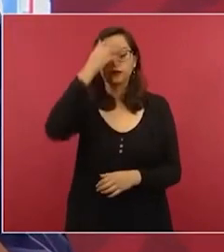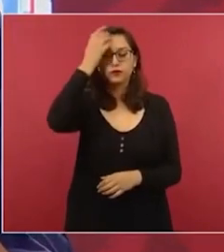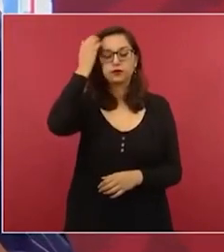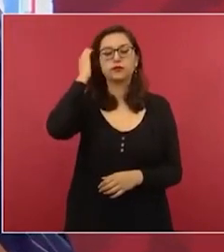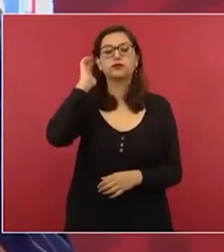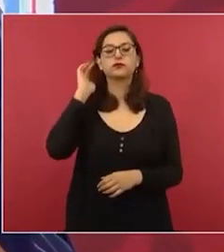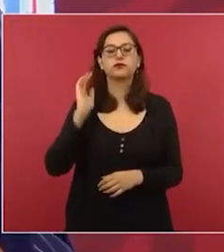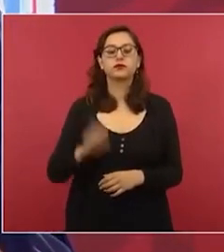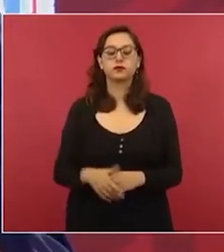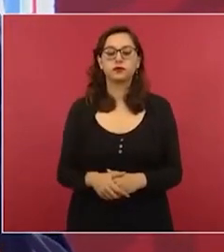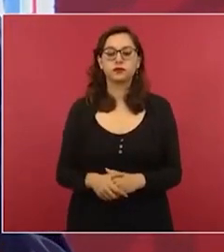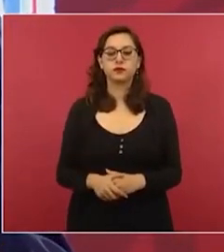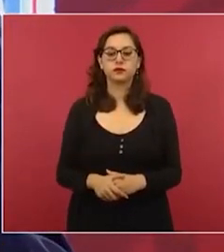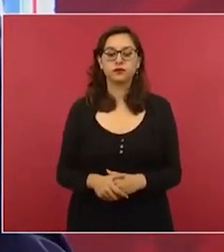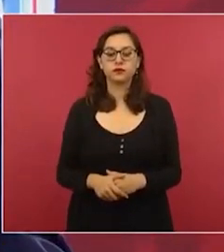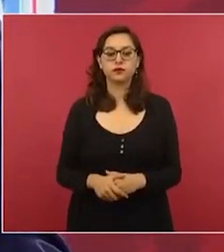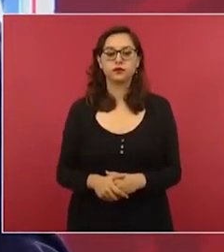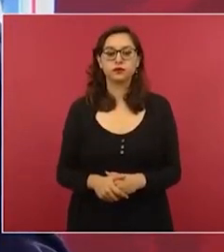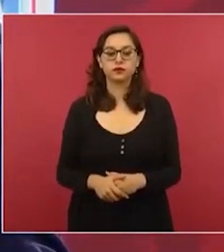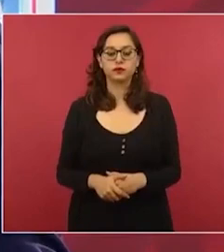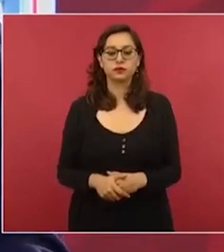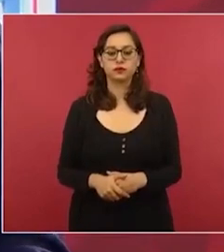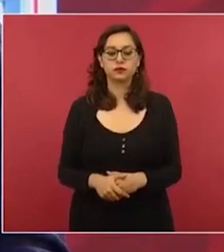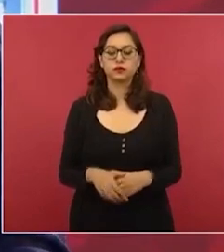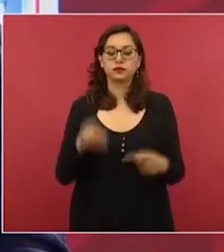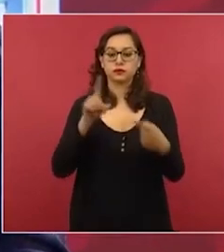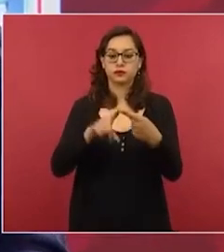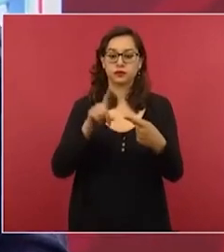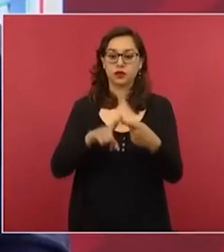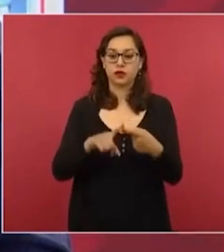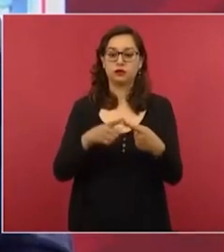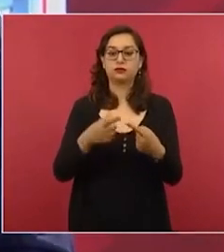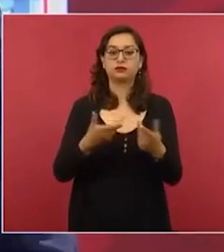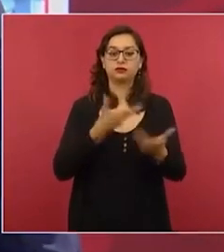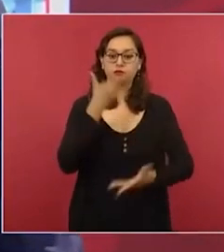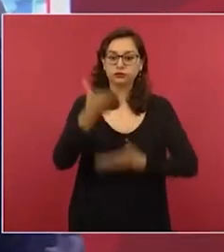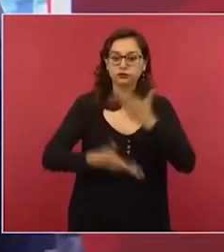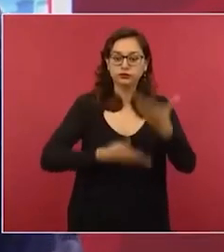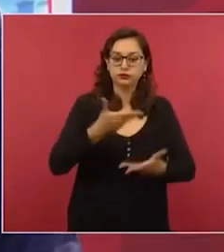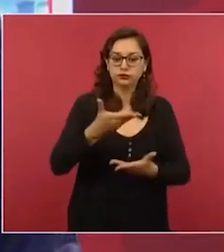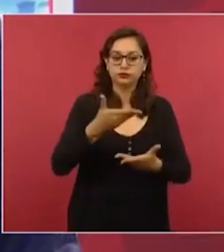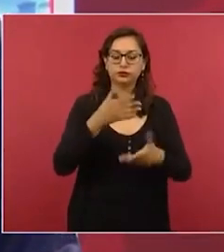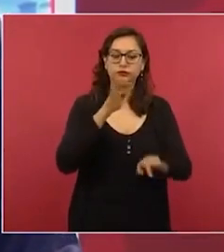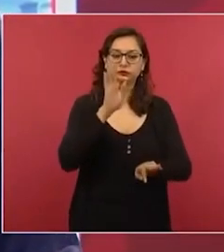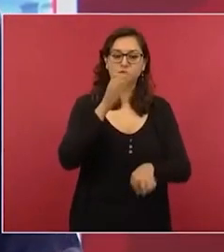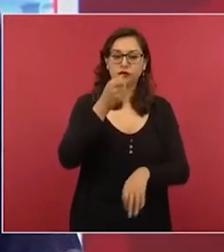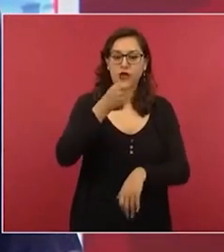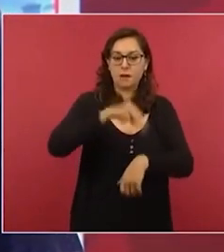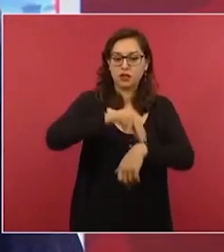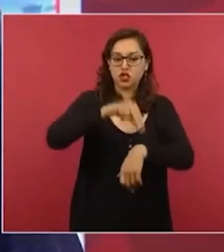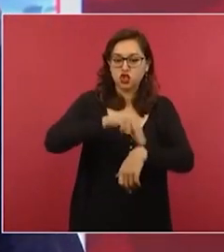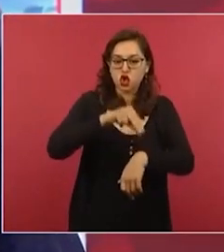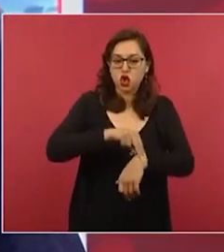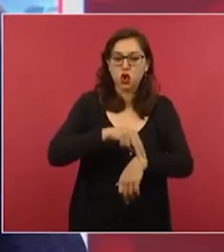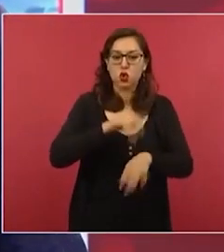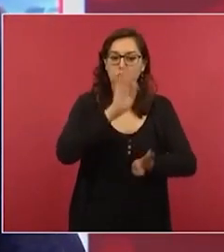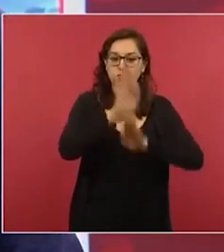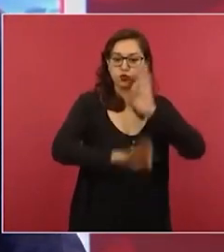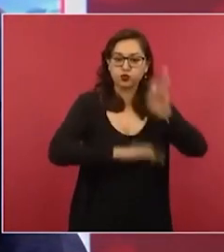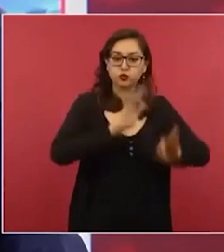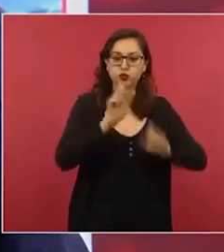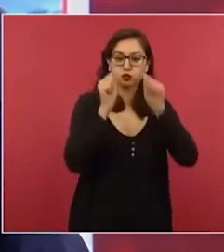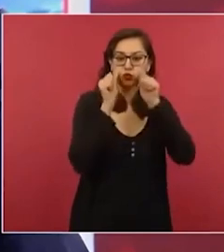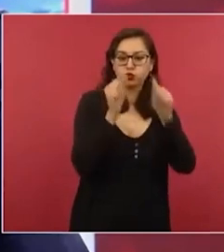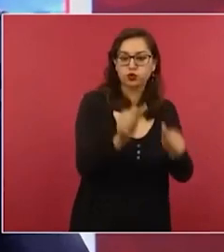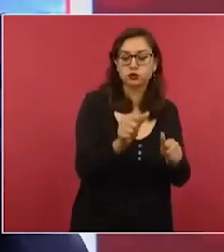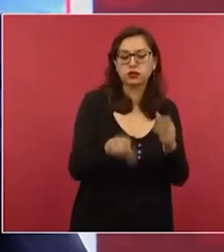básicamente atención médica y pensión porque es